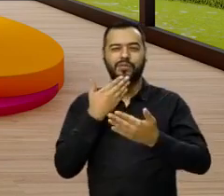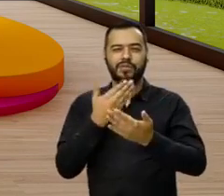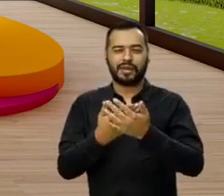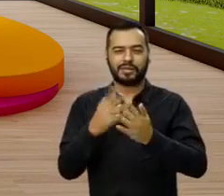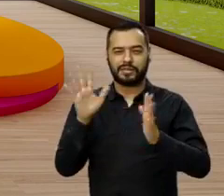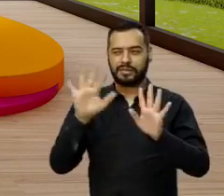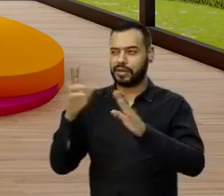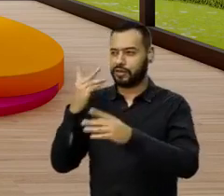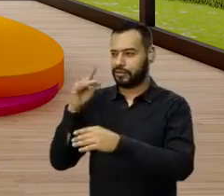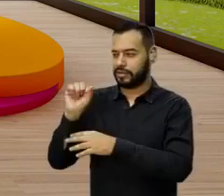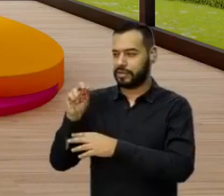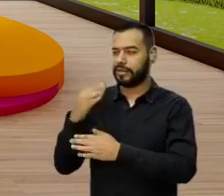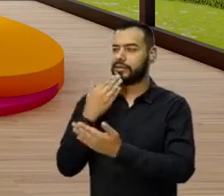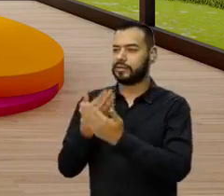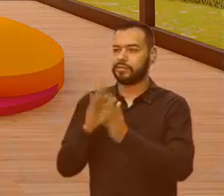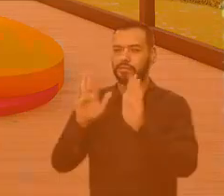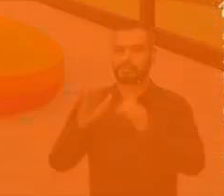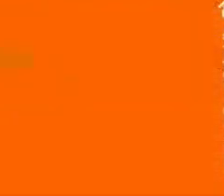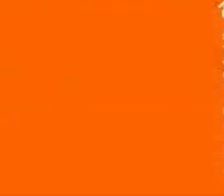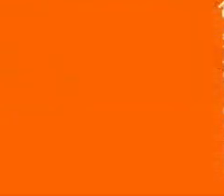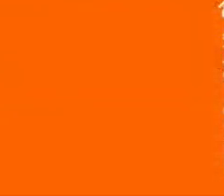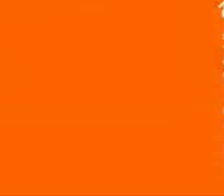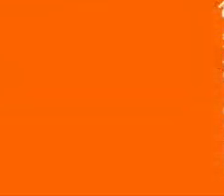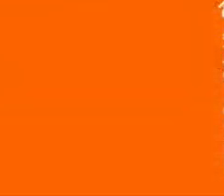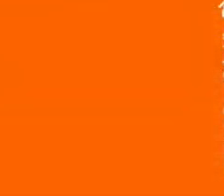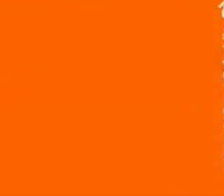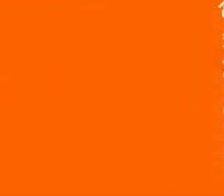vemos. Gracias, hasta luego. Chao.